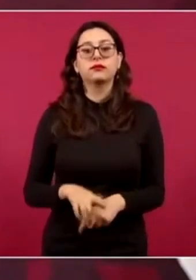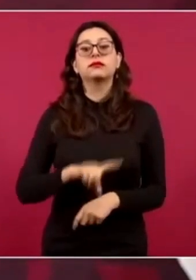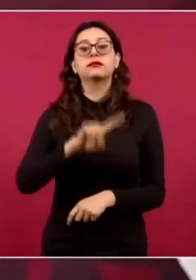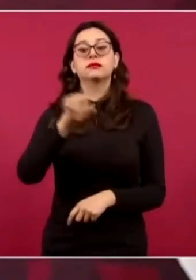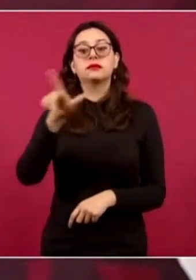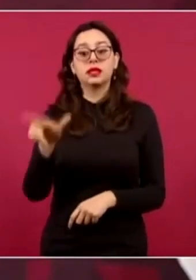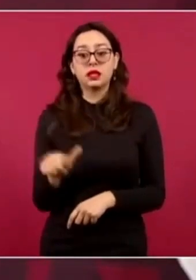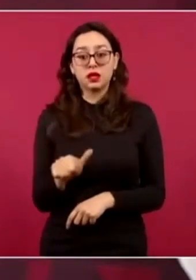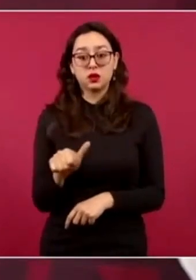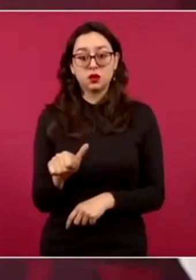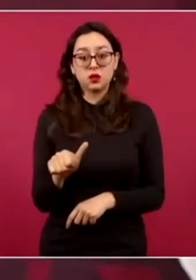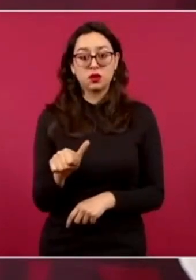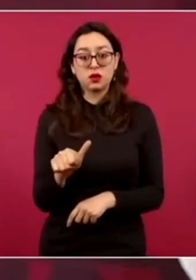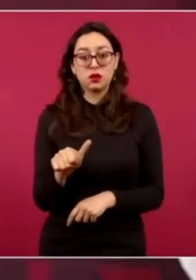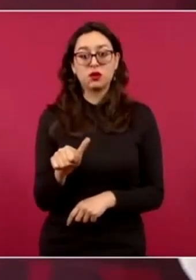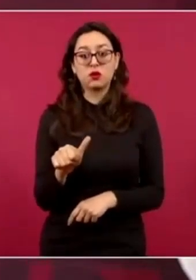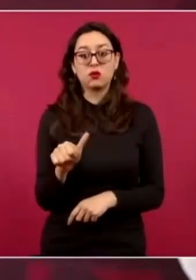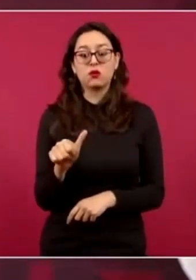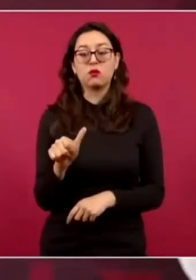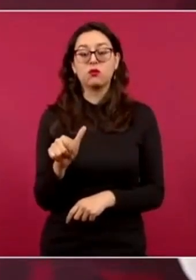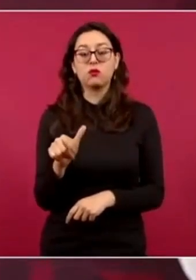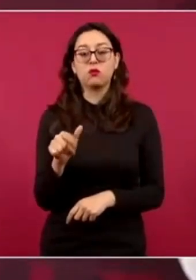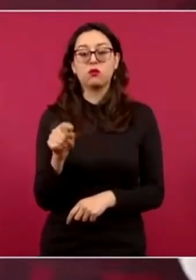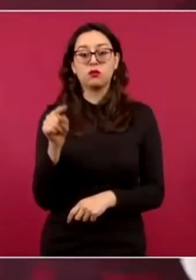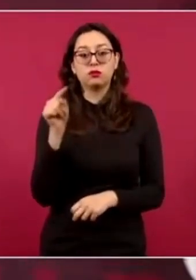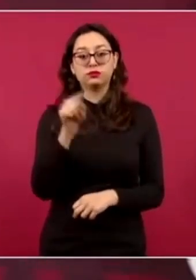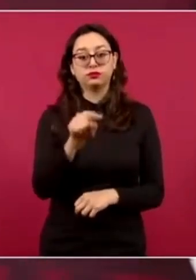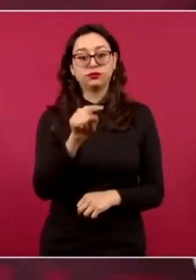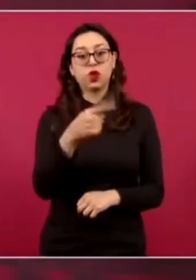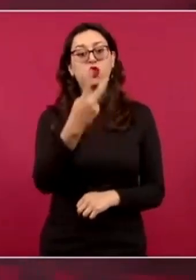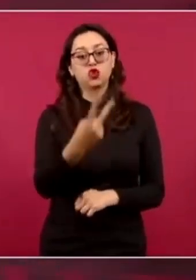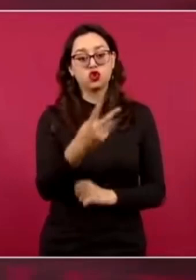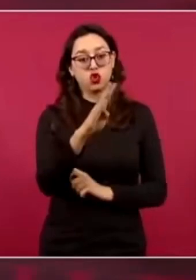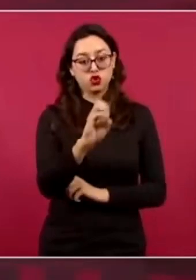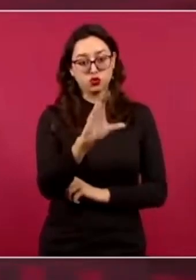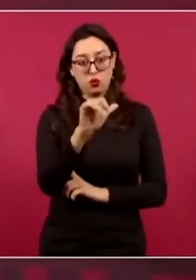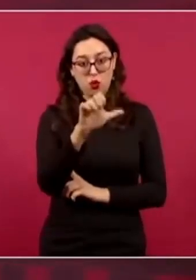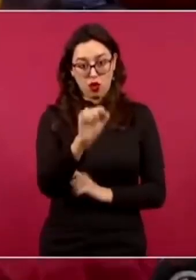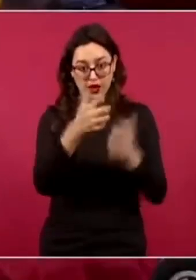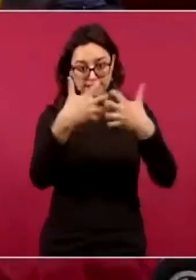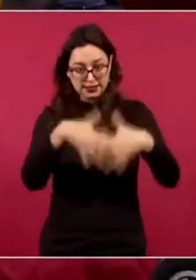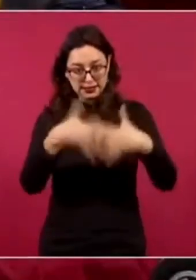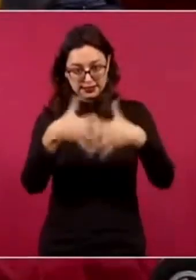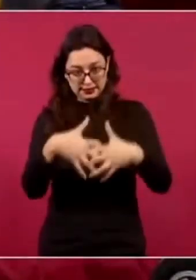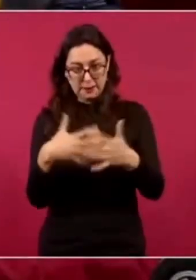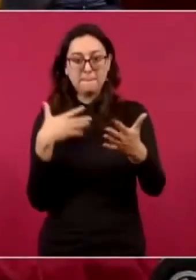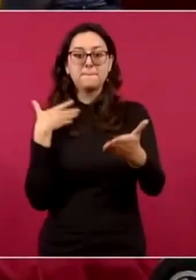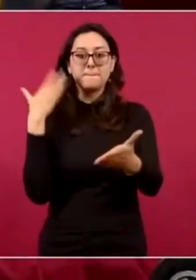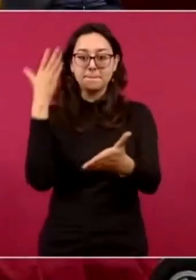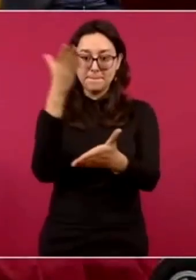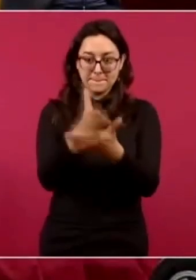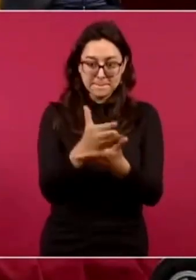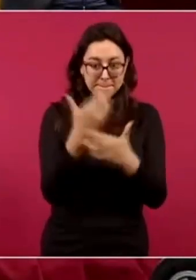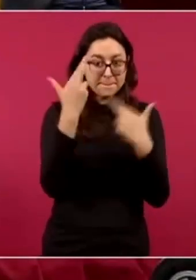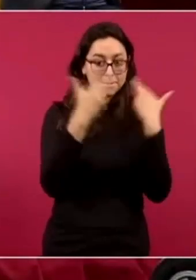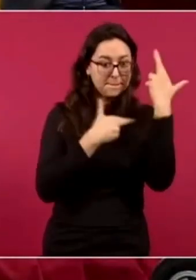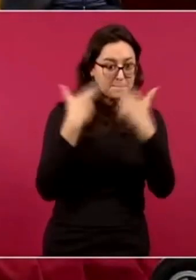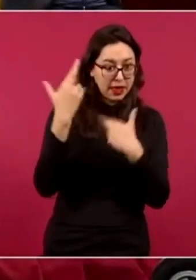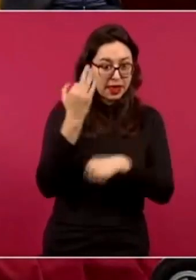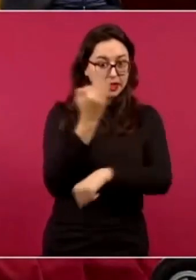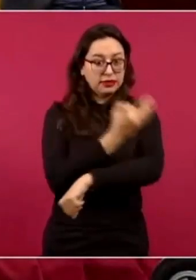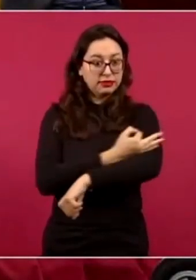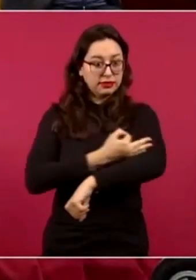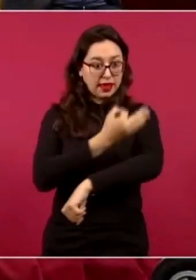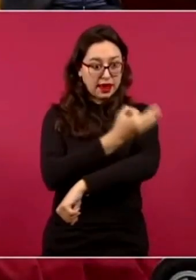luego vamos a la refinería de Dos Bocas a evaluar. Y luego, en la tarde,